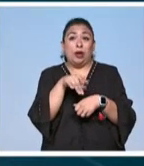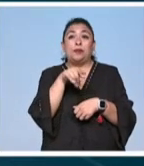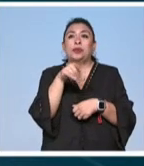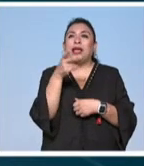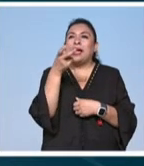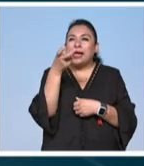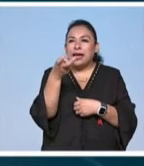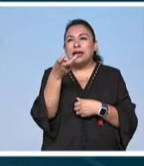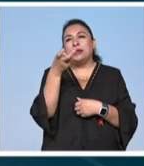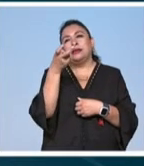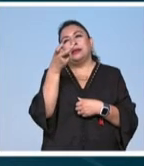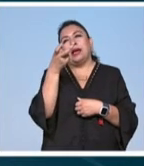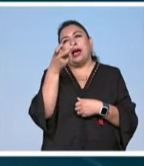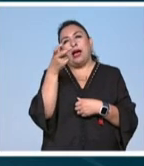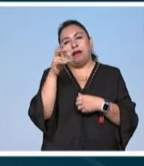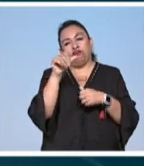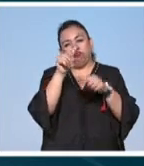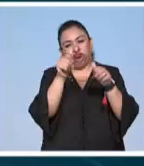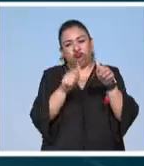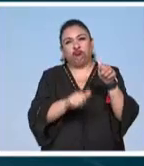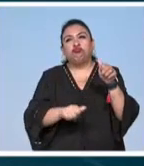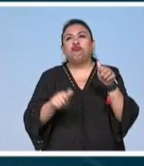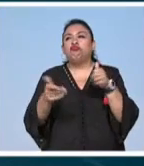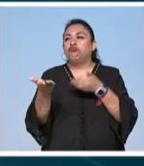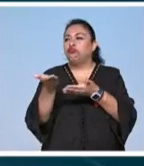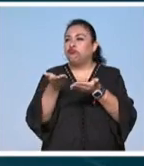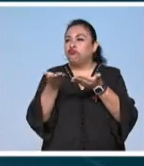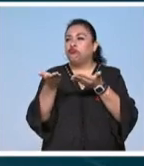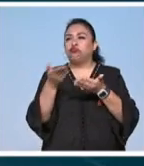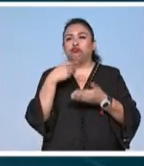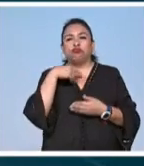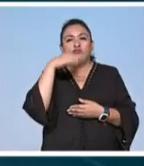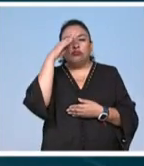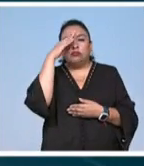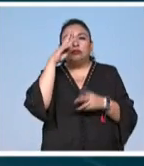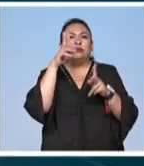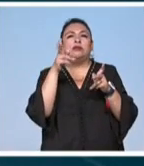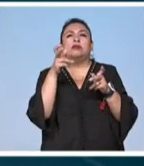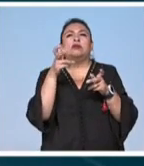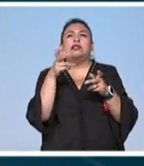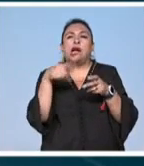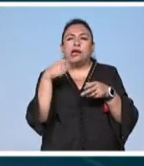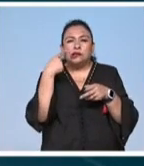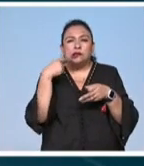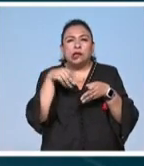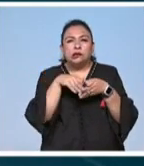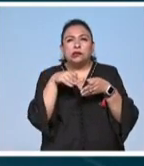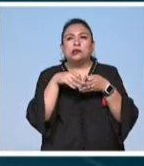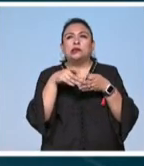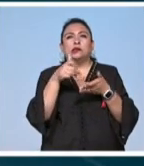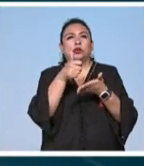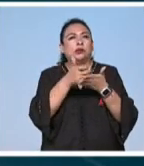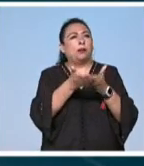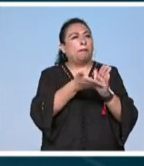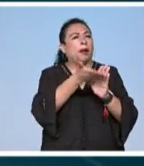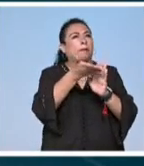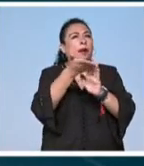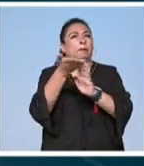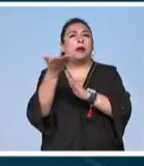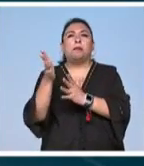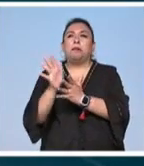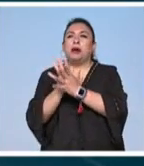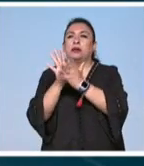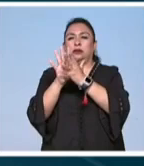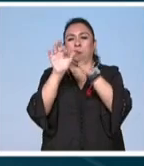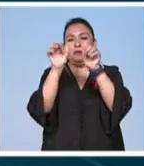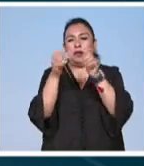es una de las obras del conjunto que dialogan con la intención de reflexionar sobre la constante construcción en las urbes en la que participan